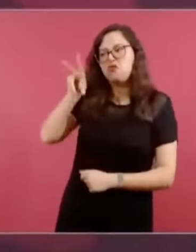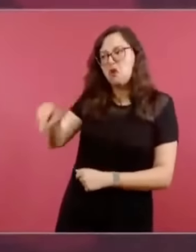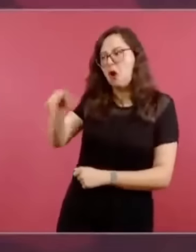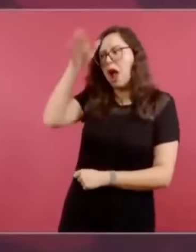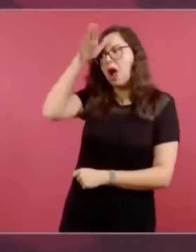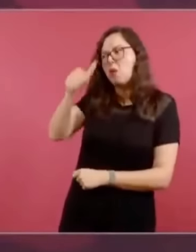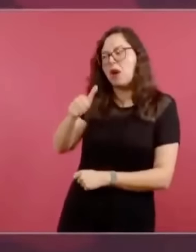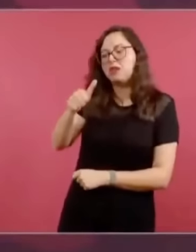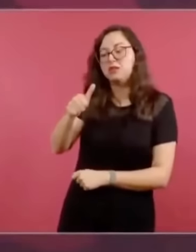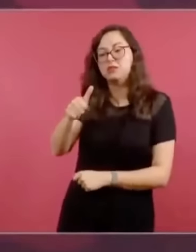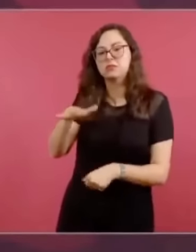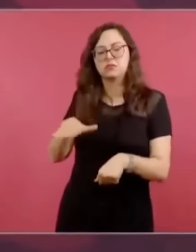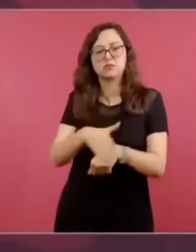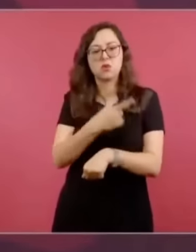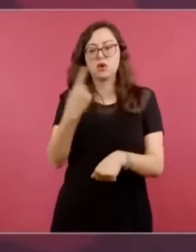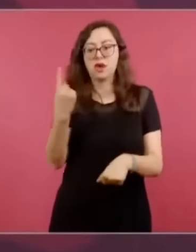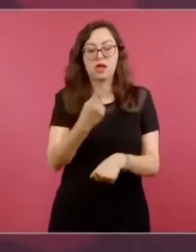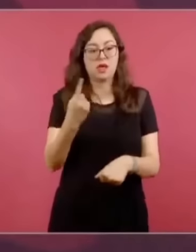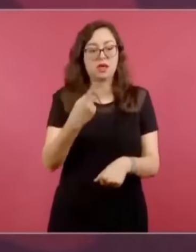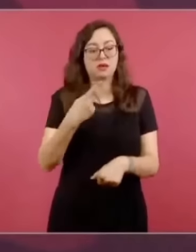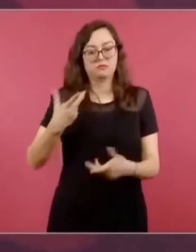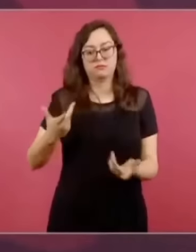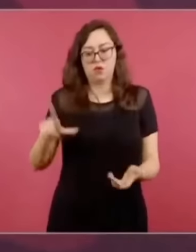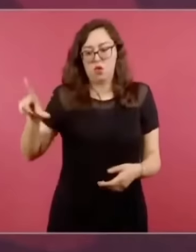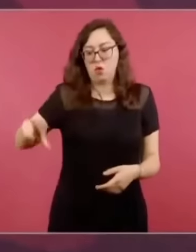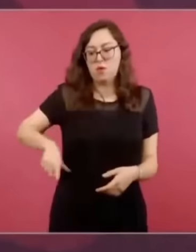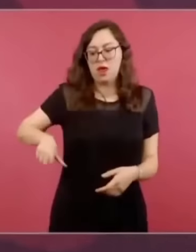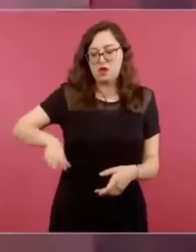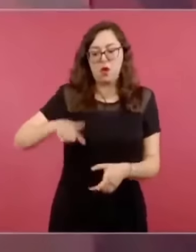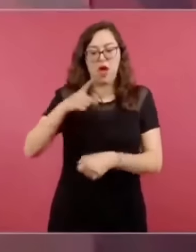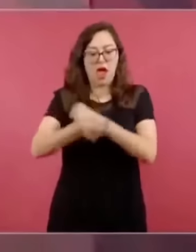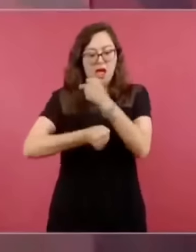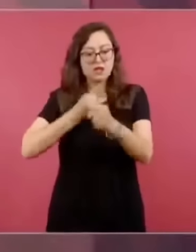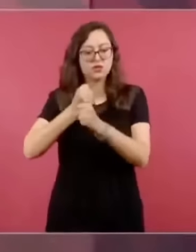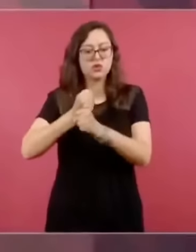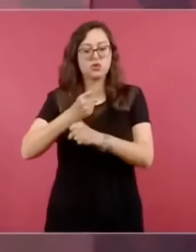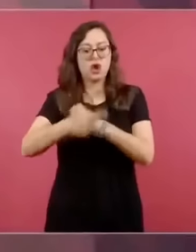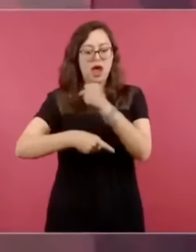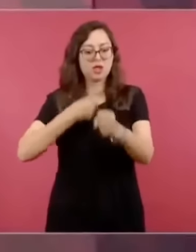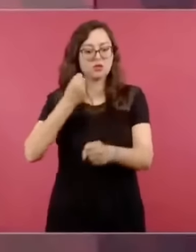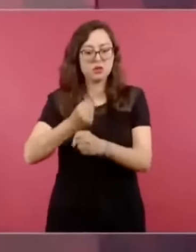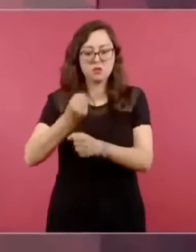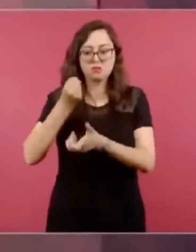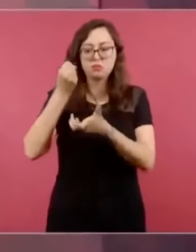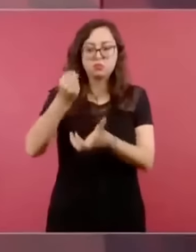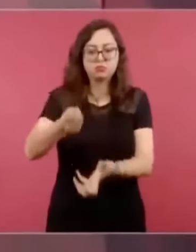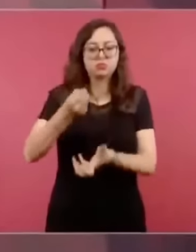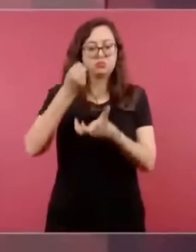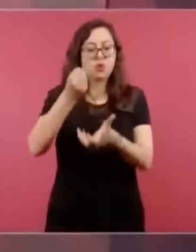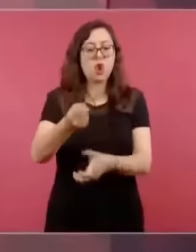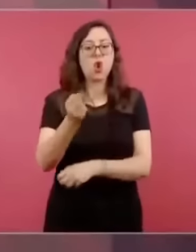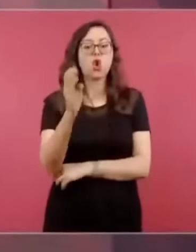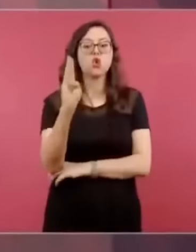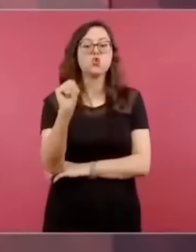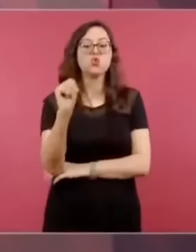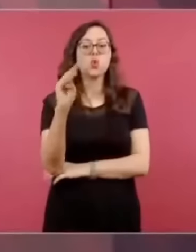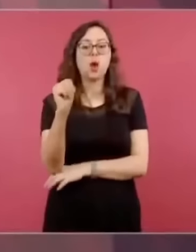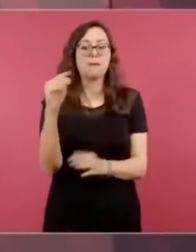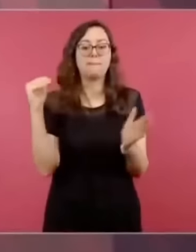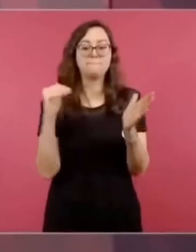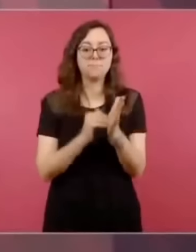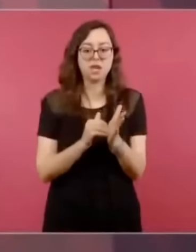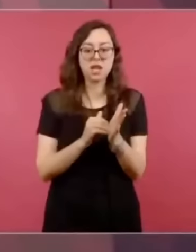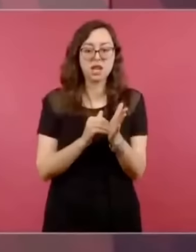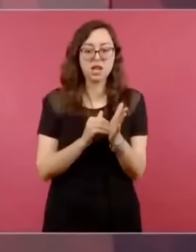Y entonces, en la carta me dicen que eso es imposible,